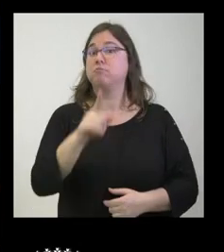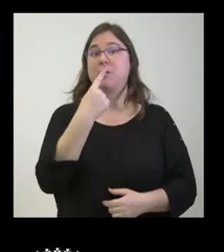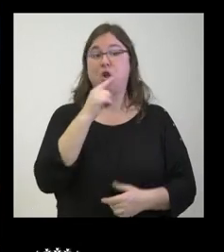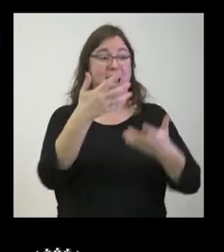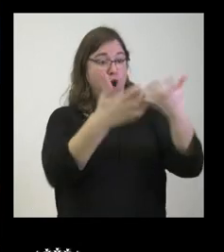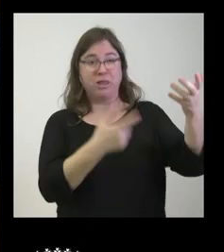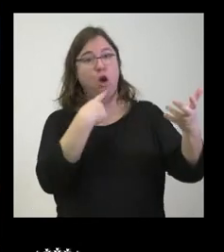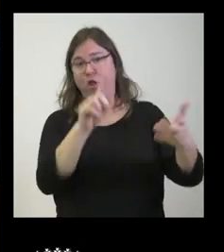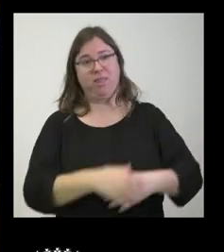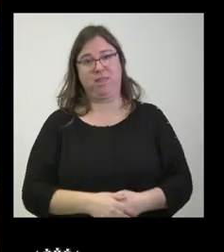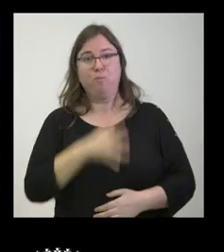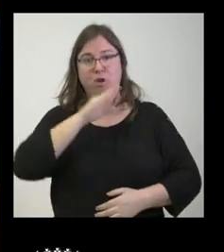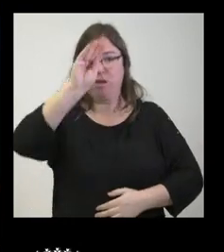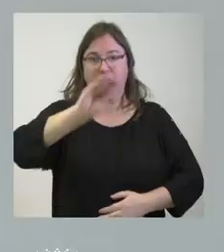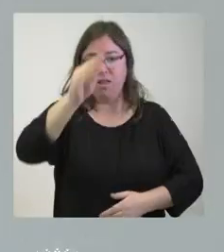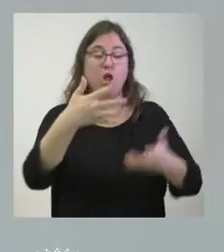nota de ahí la insistencia